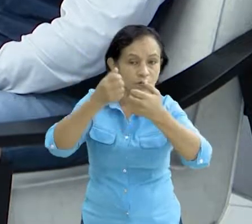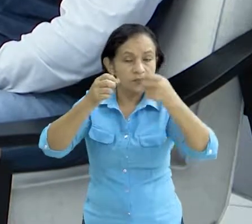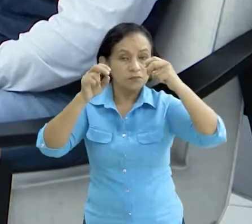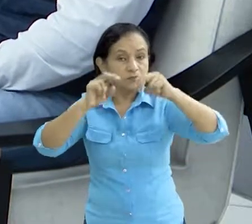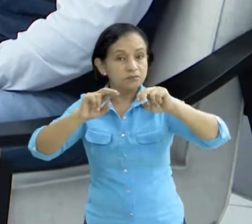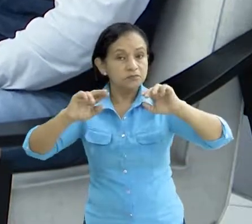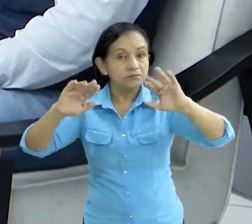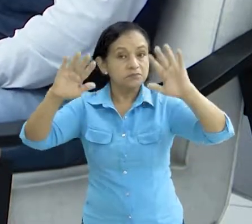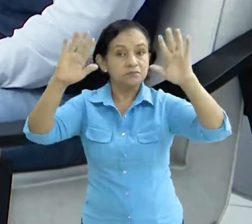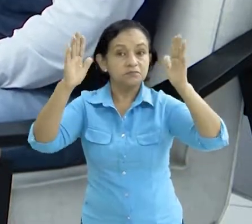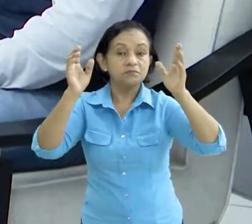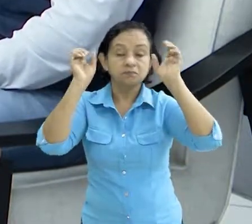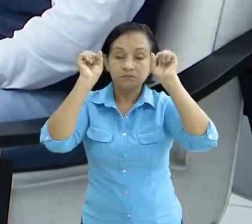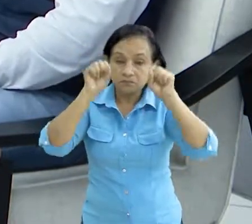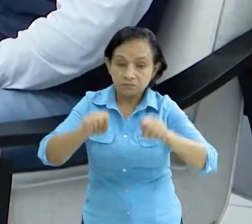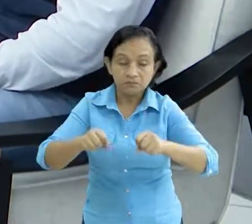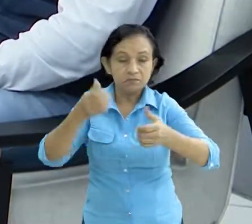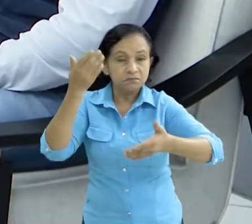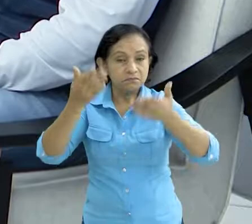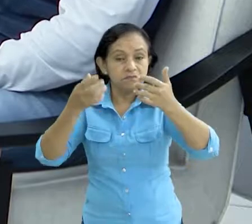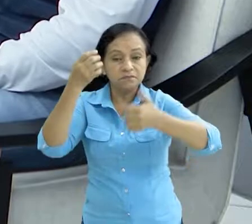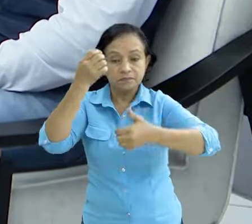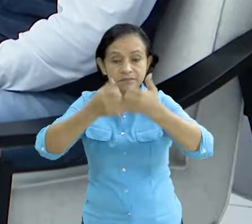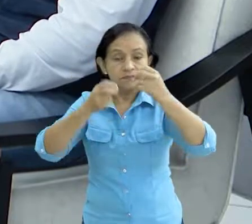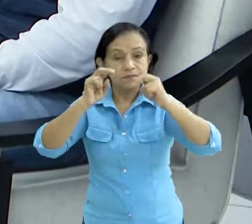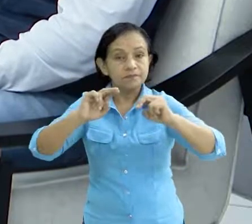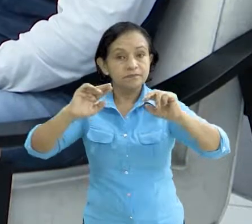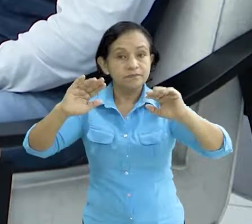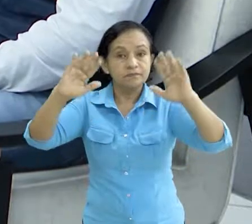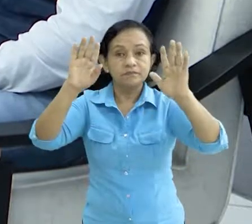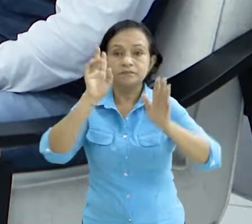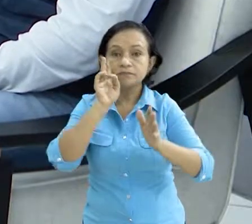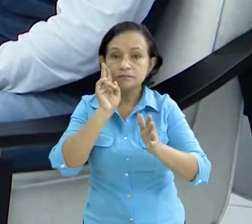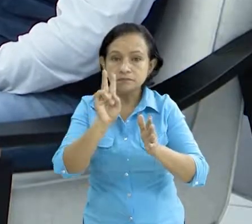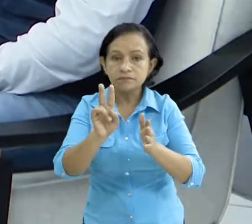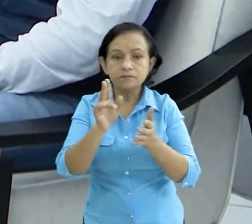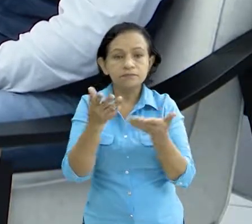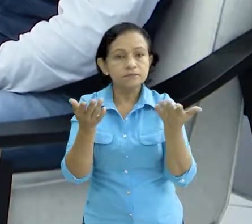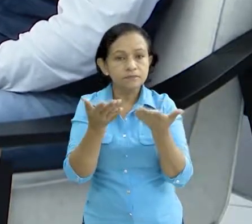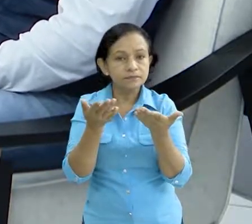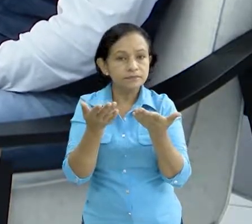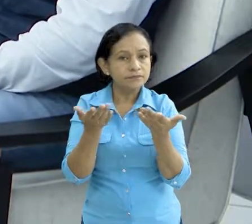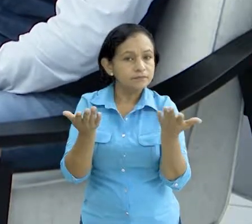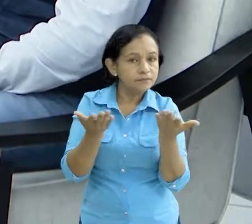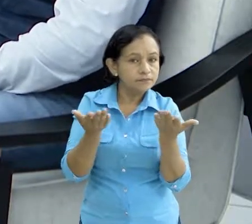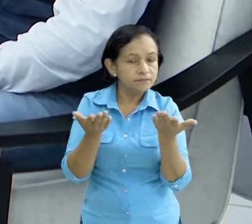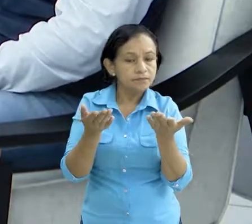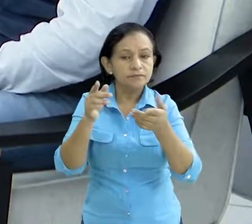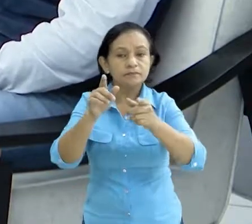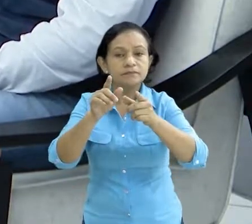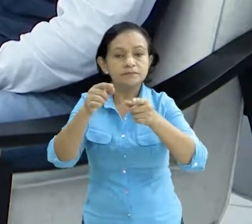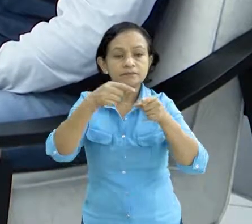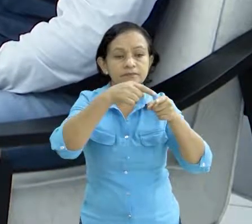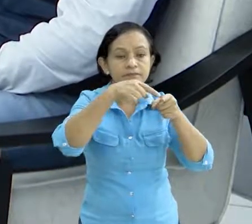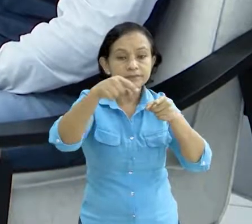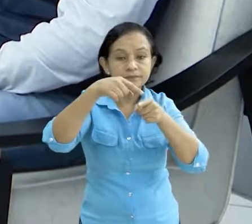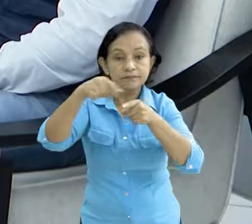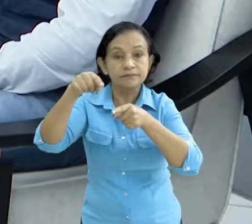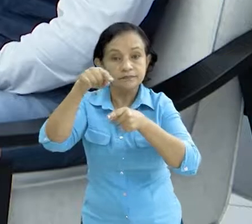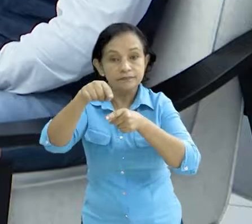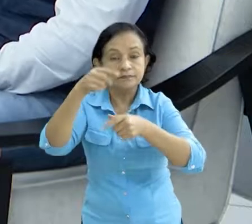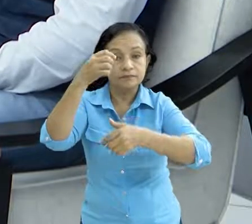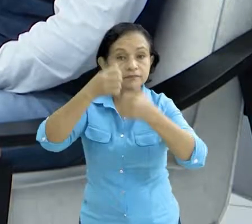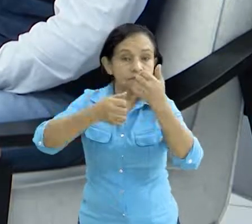o el posible impacto de un fenómeno, entonces vos verificas con los territorios si ese